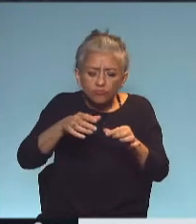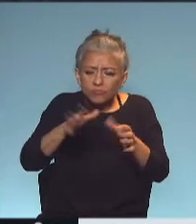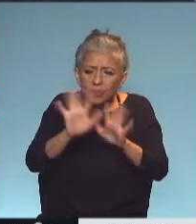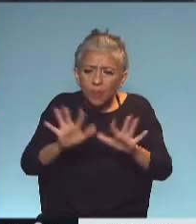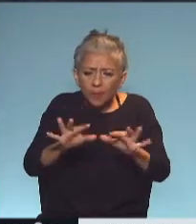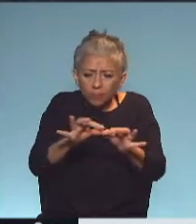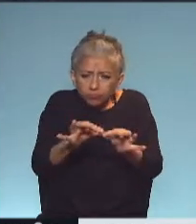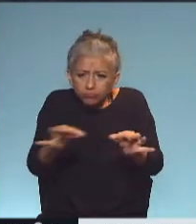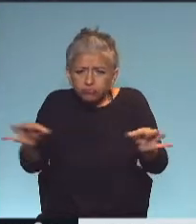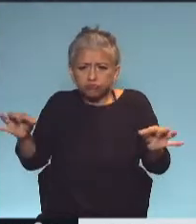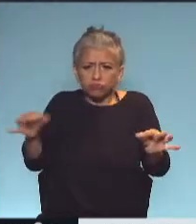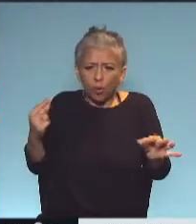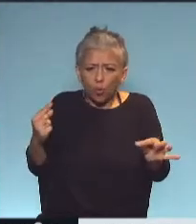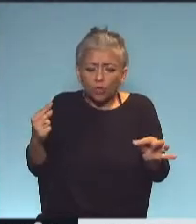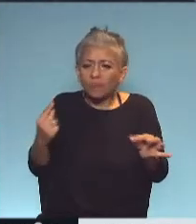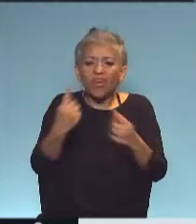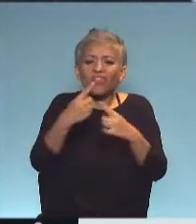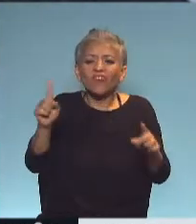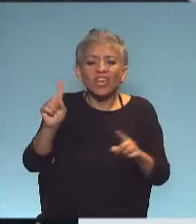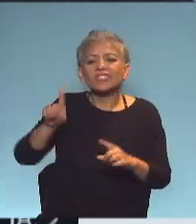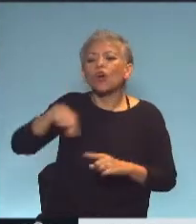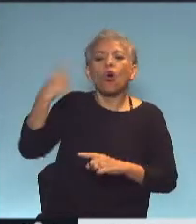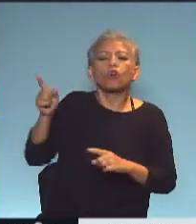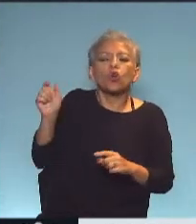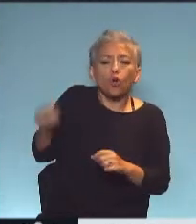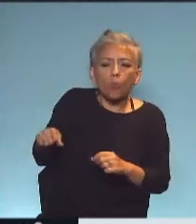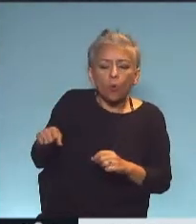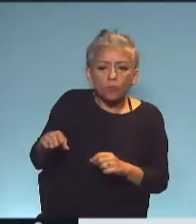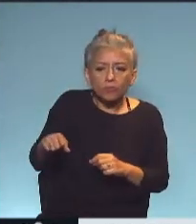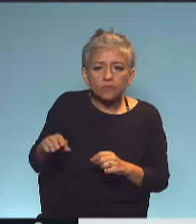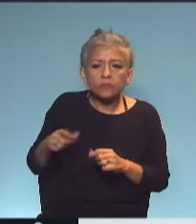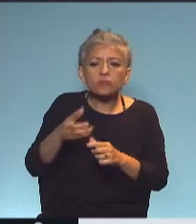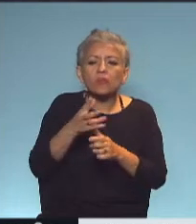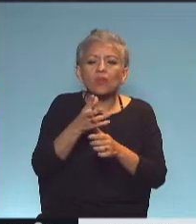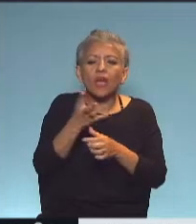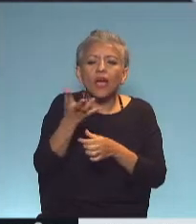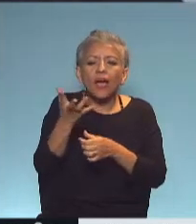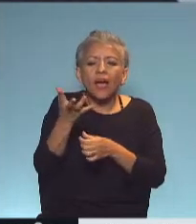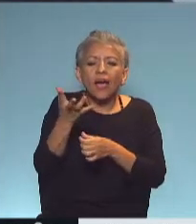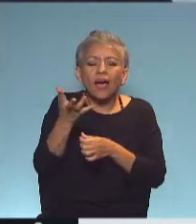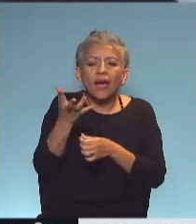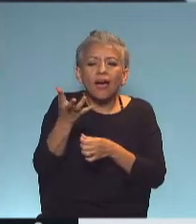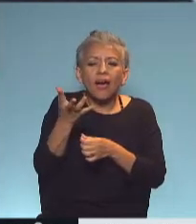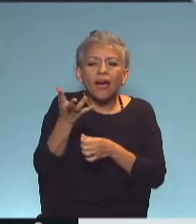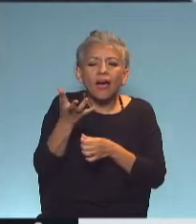diferencia de los hisopos estándar flocados, no captura a partir de